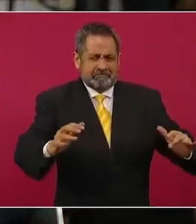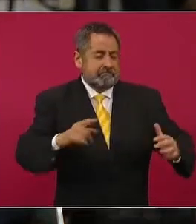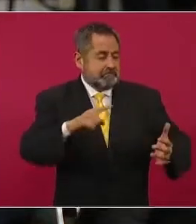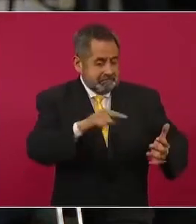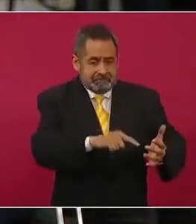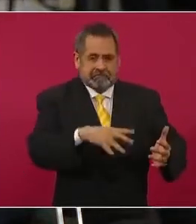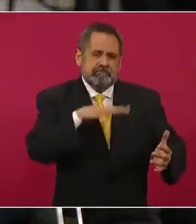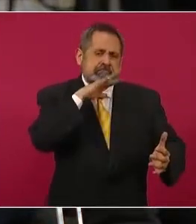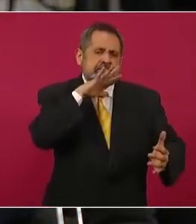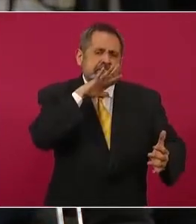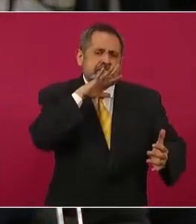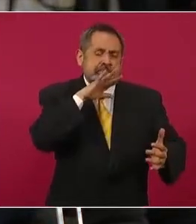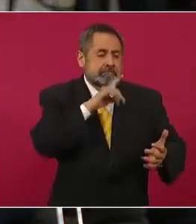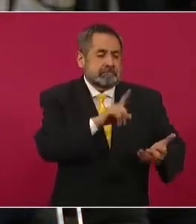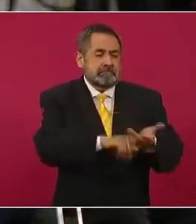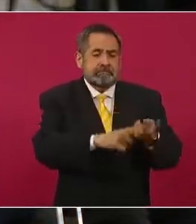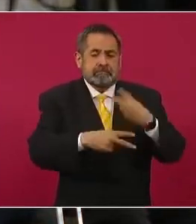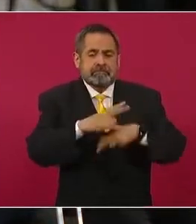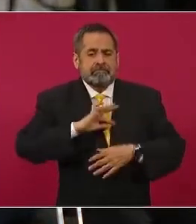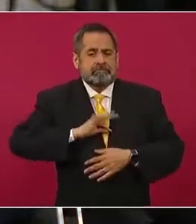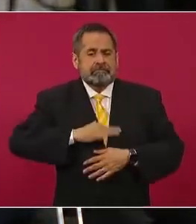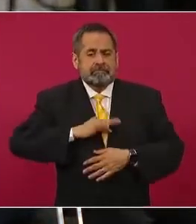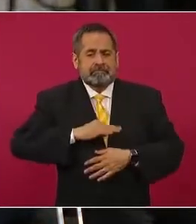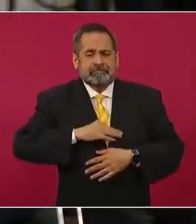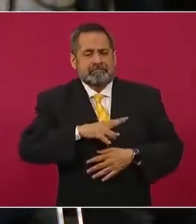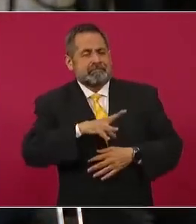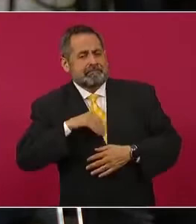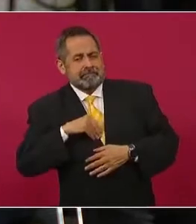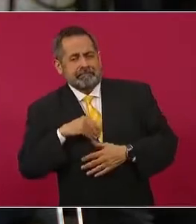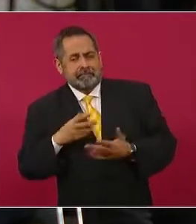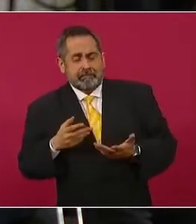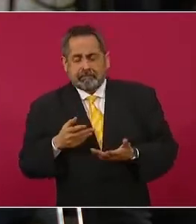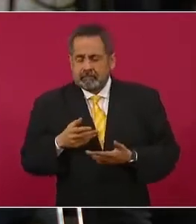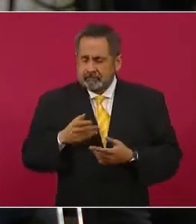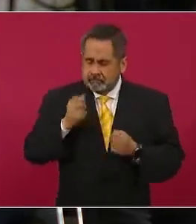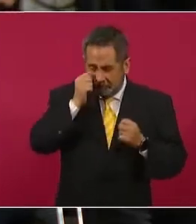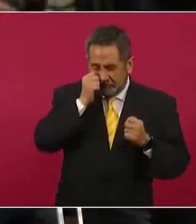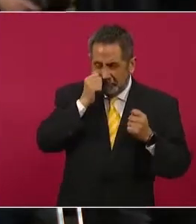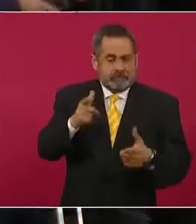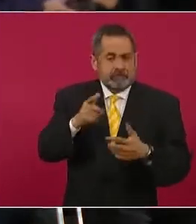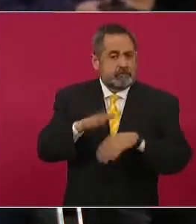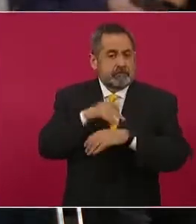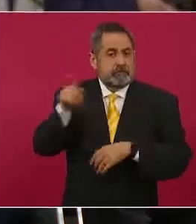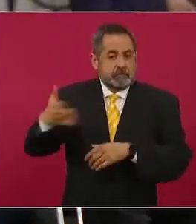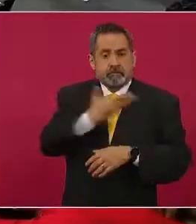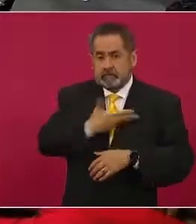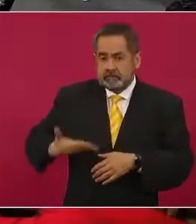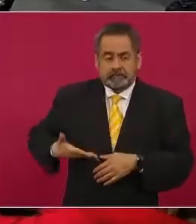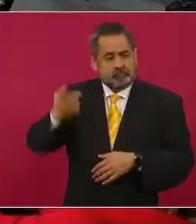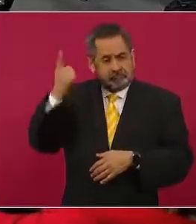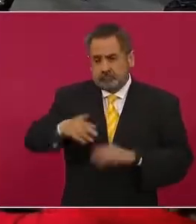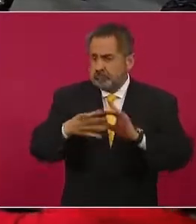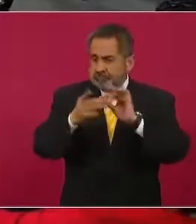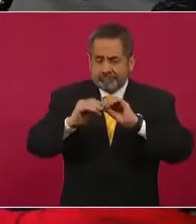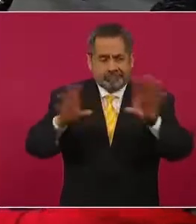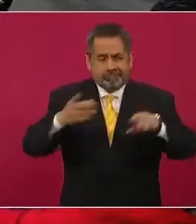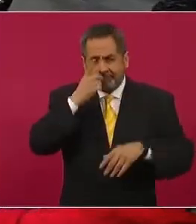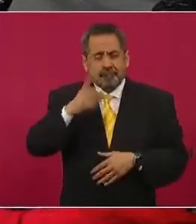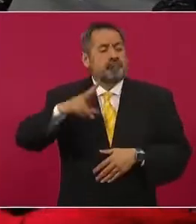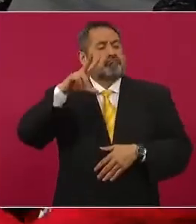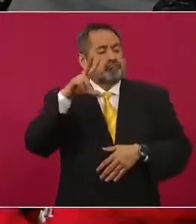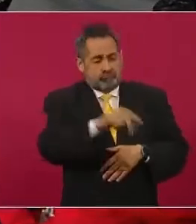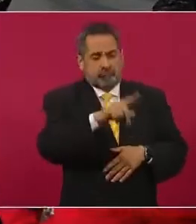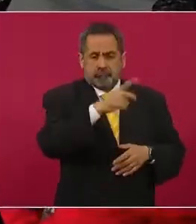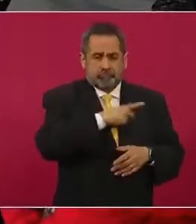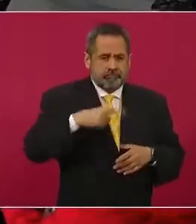contaminante, tóxico y nos llama mucho la atención porque el presidente ha sido claro de que está en contra de la